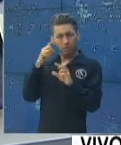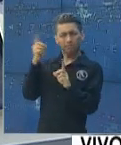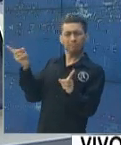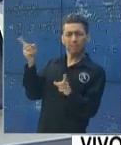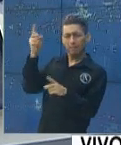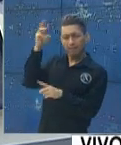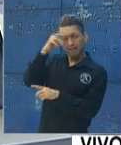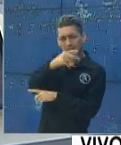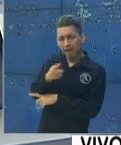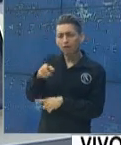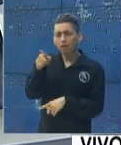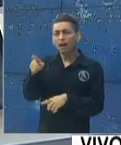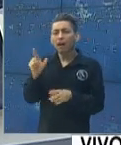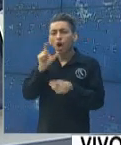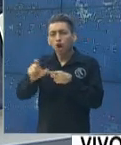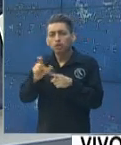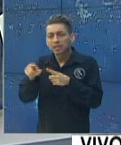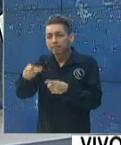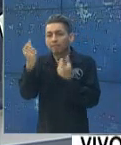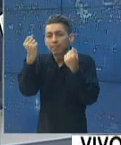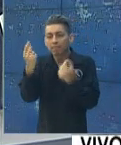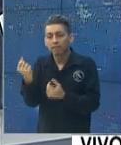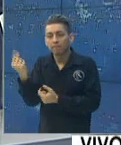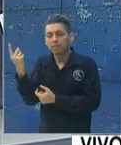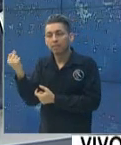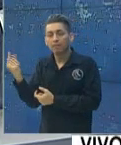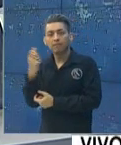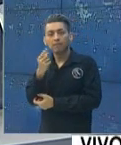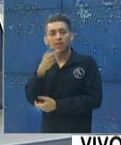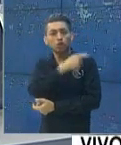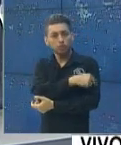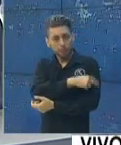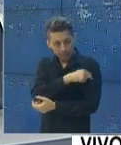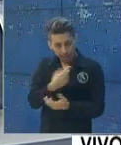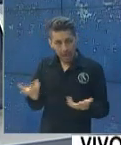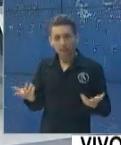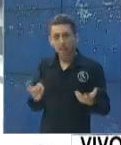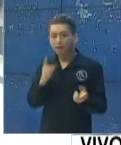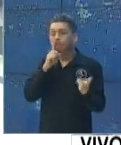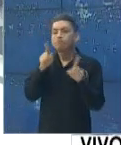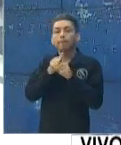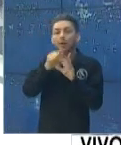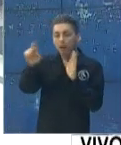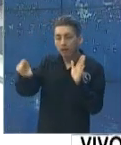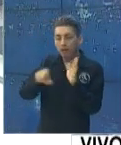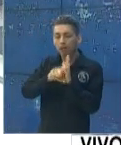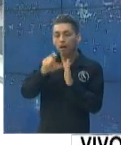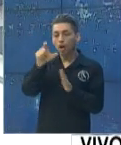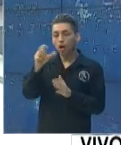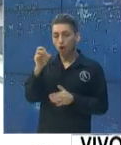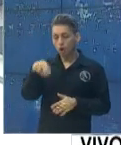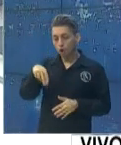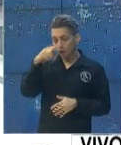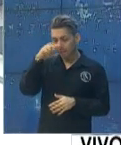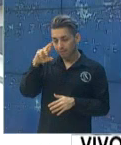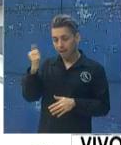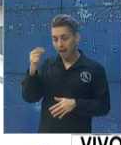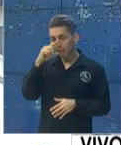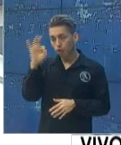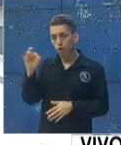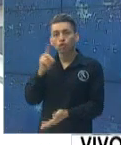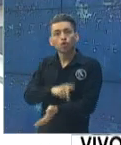que tiene cada hospital nacional y cada hospital de campaña, pero también en cuanto a los contratos de los médicos y del personal sanitario.